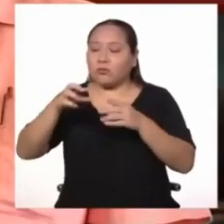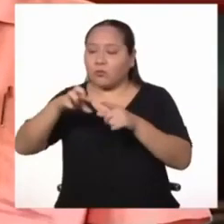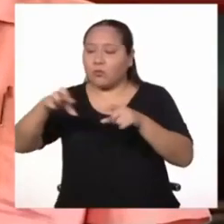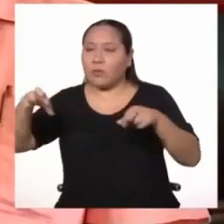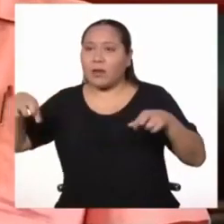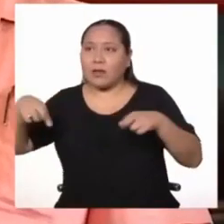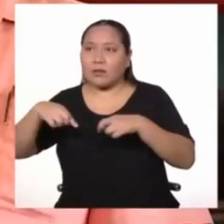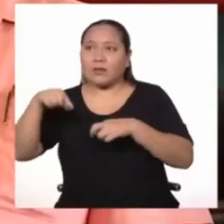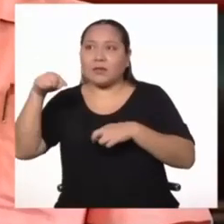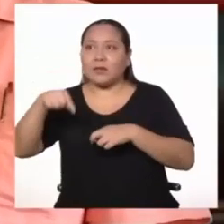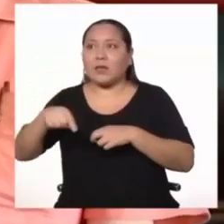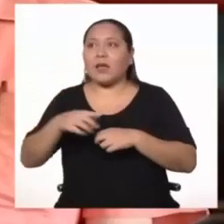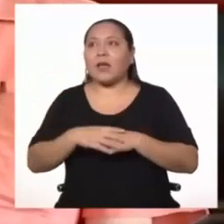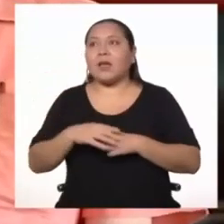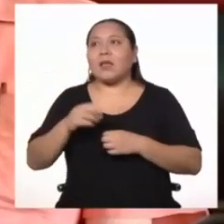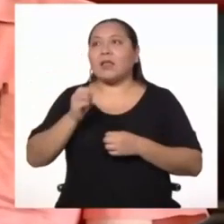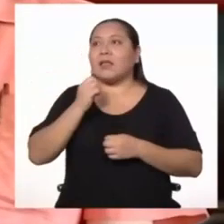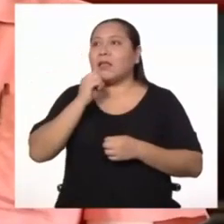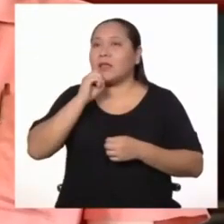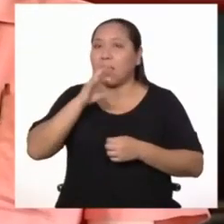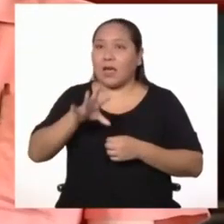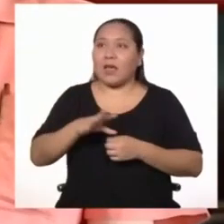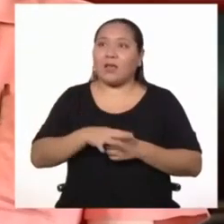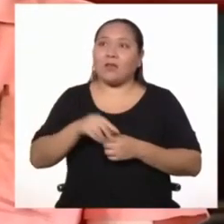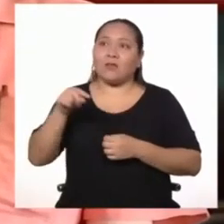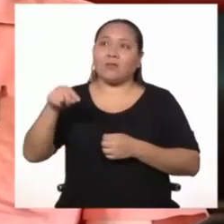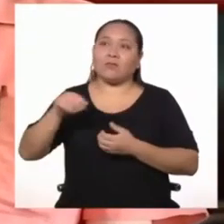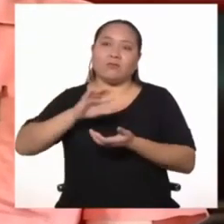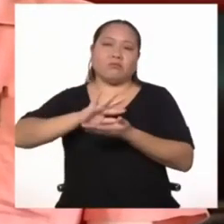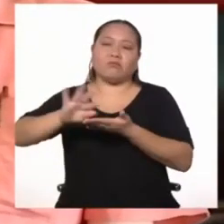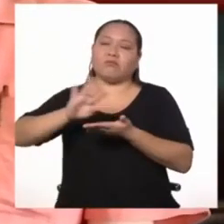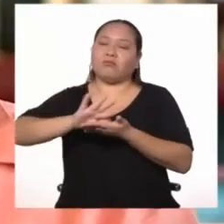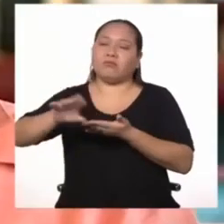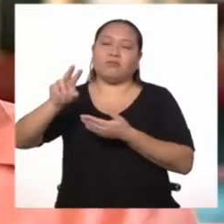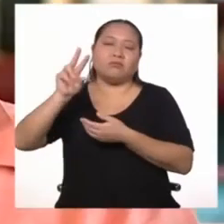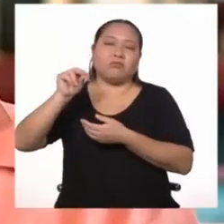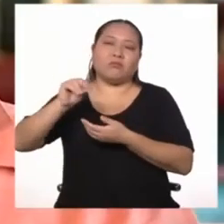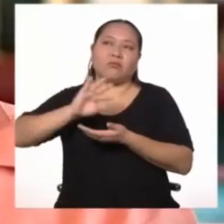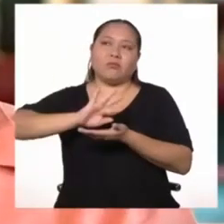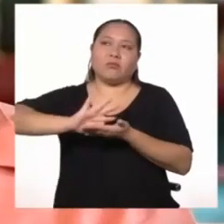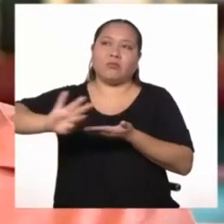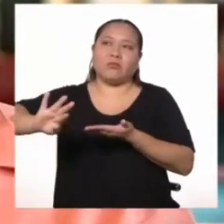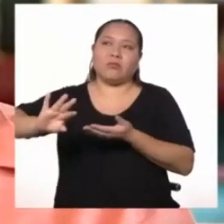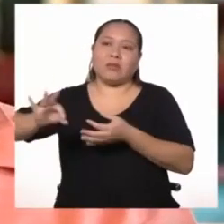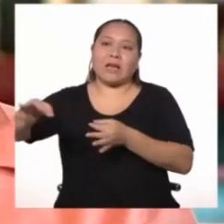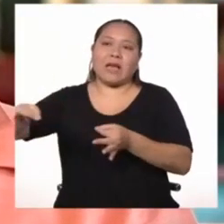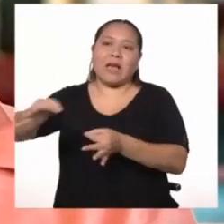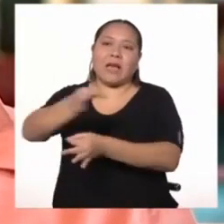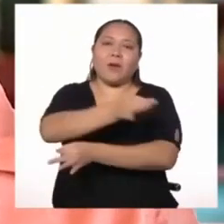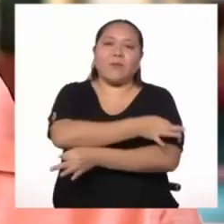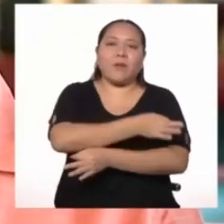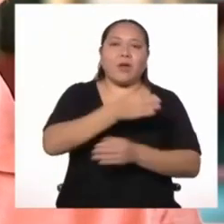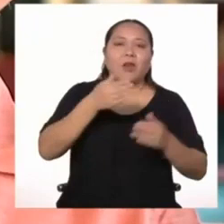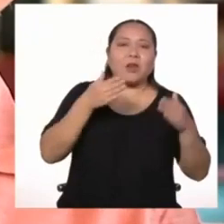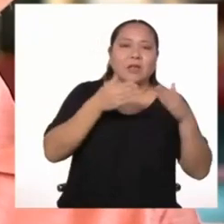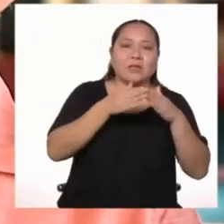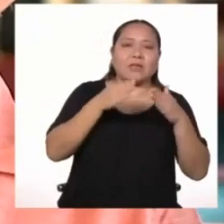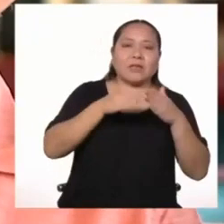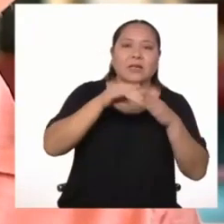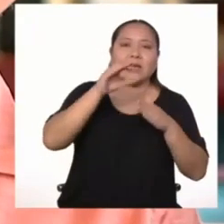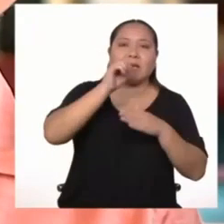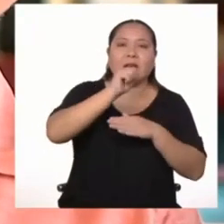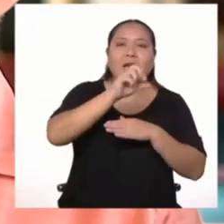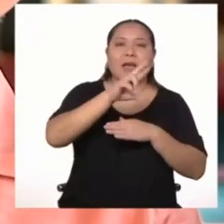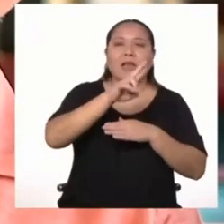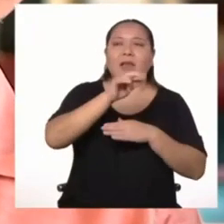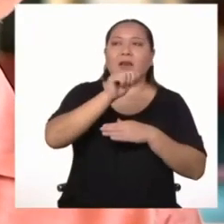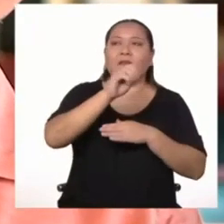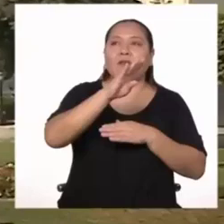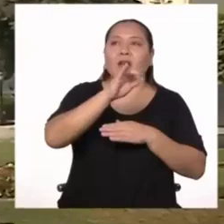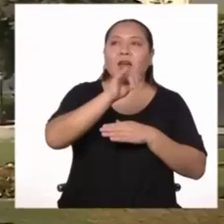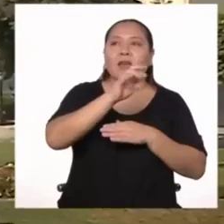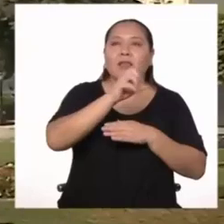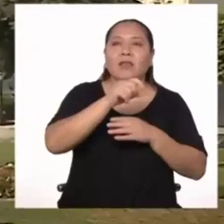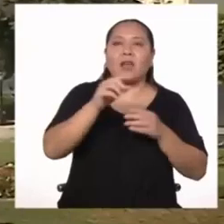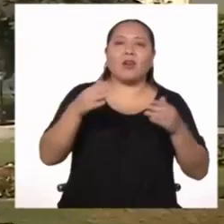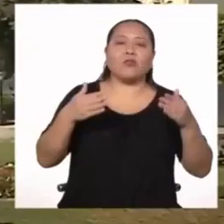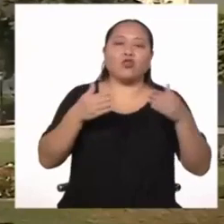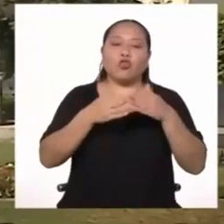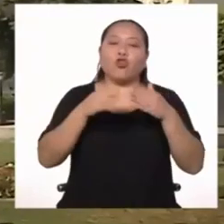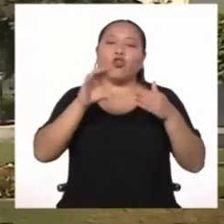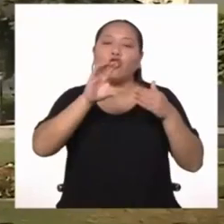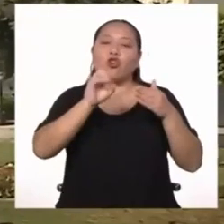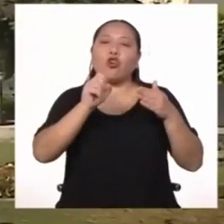dijeron que las balas volaban por ahí, así que se mudaron a la esquina de Carabaya con la colmena.